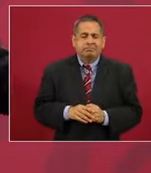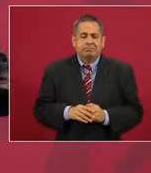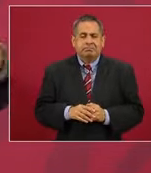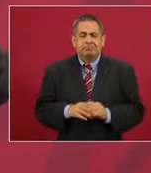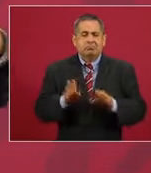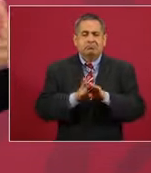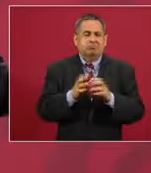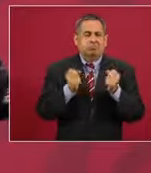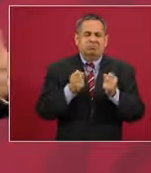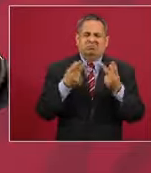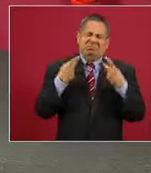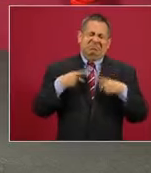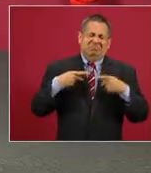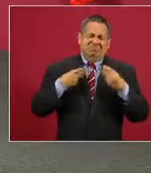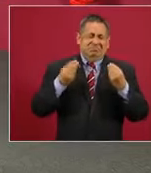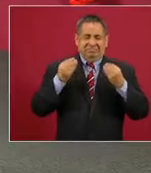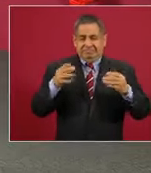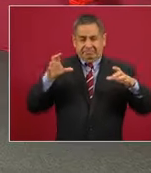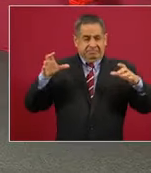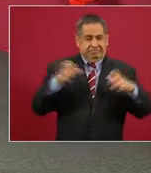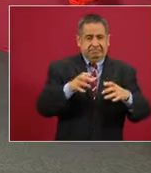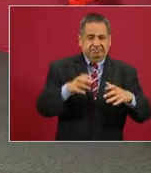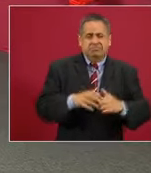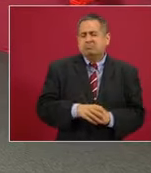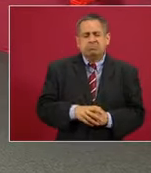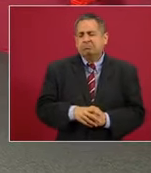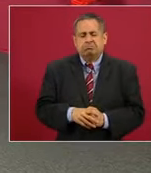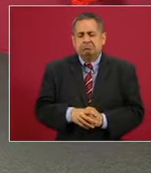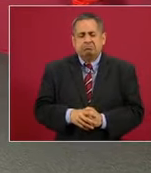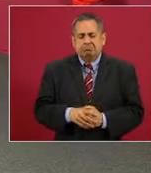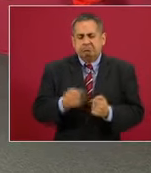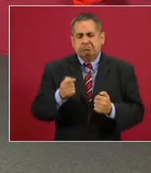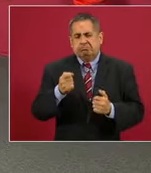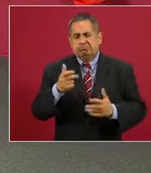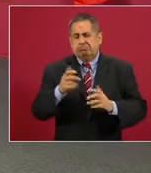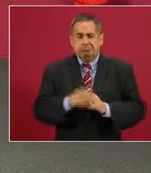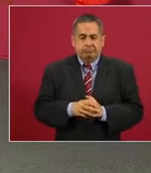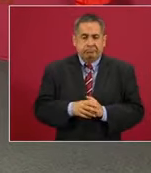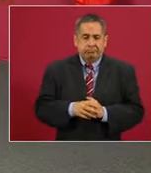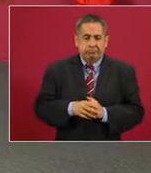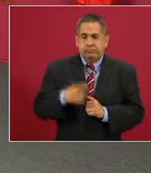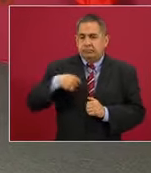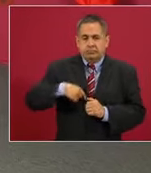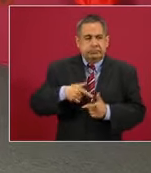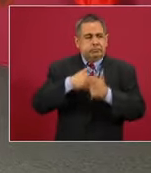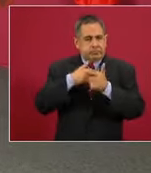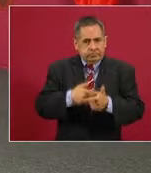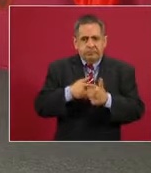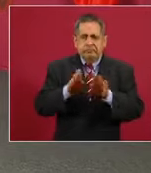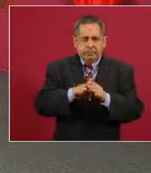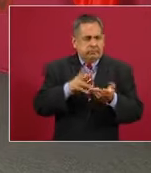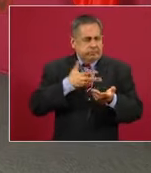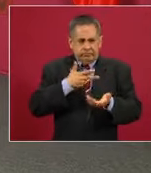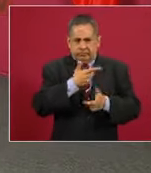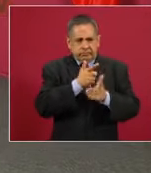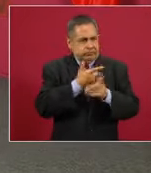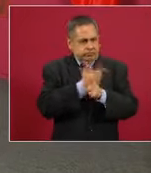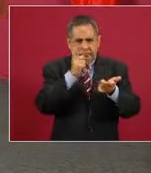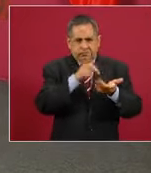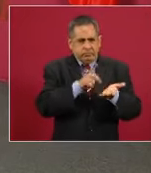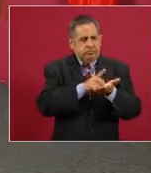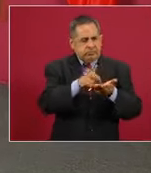no agrupan a muchas personas y vamos a seguir garantizando el derecho de